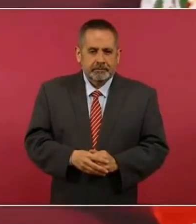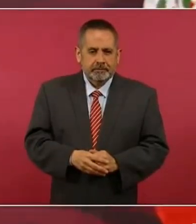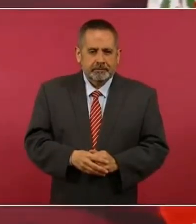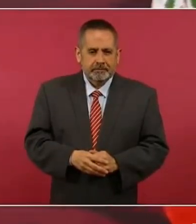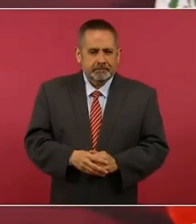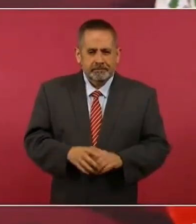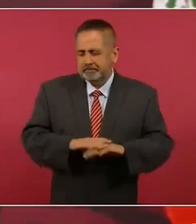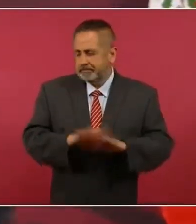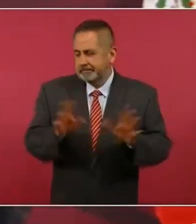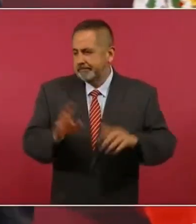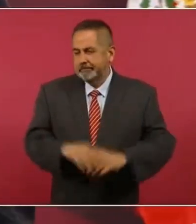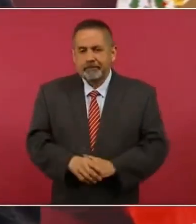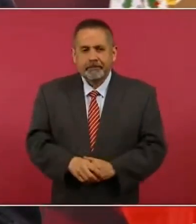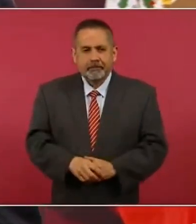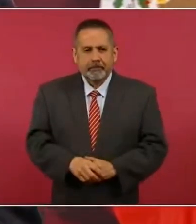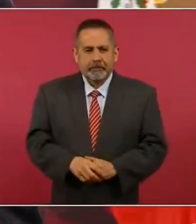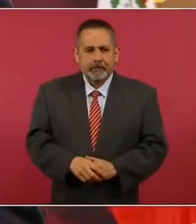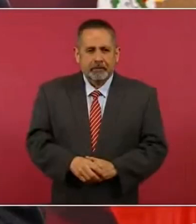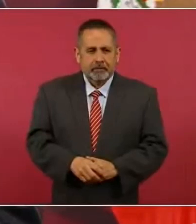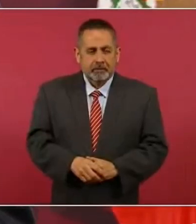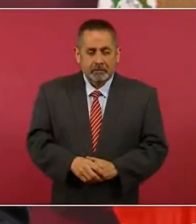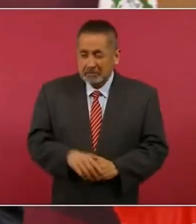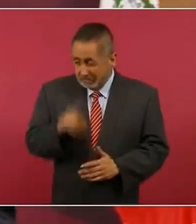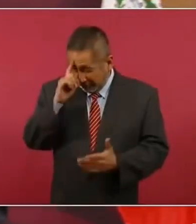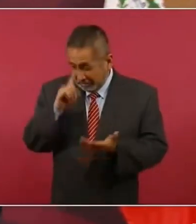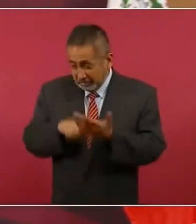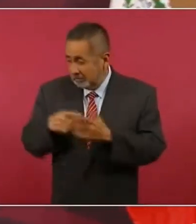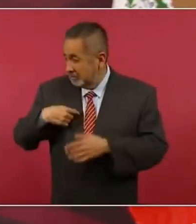Ando buscando al tonto que se los crea.